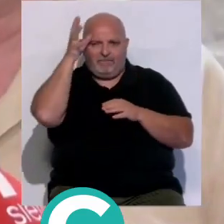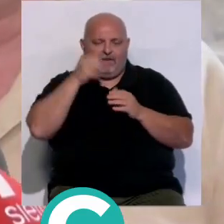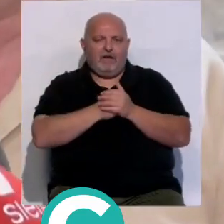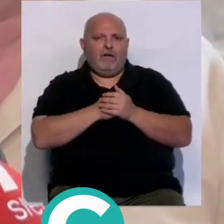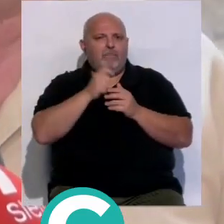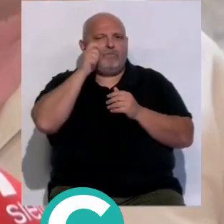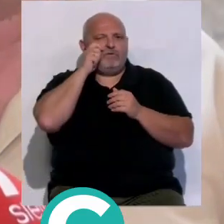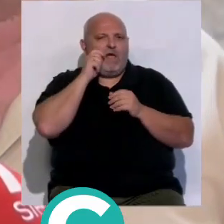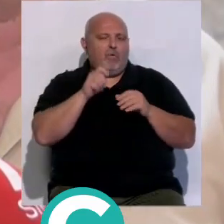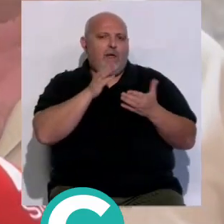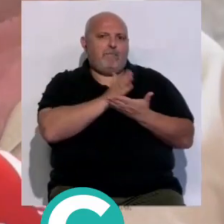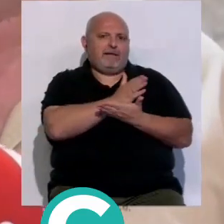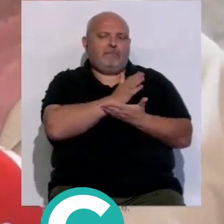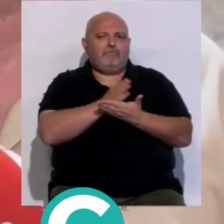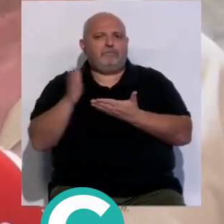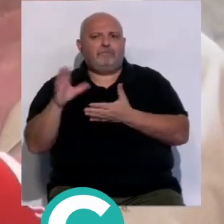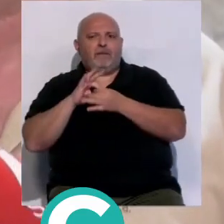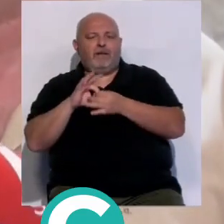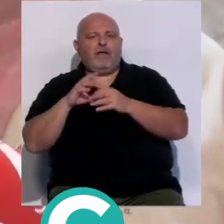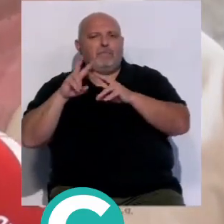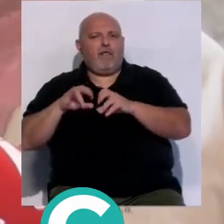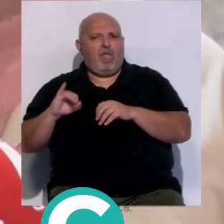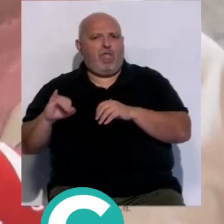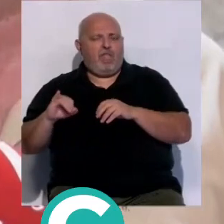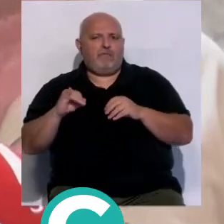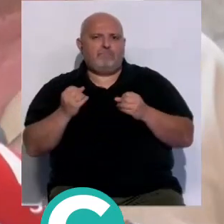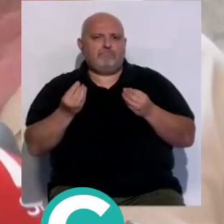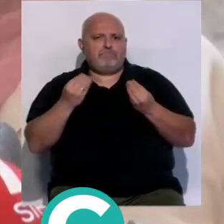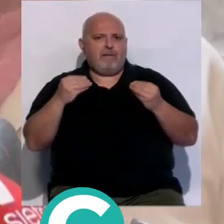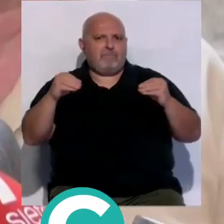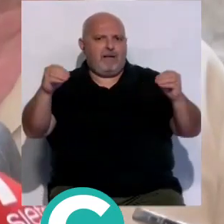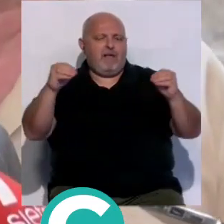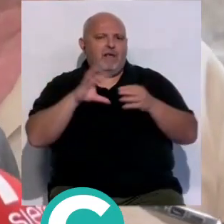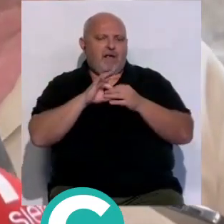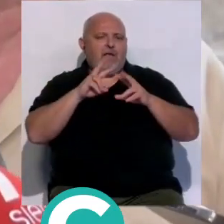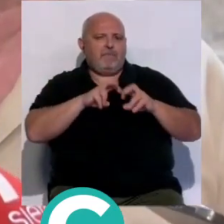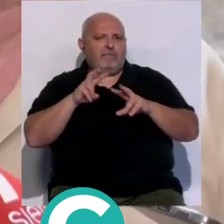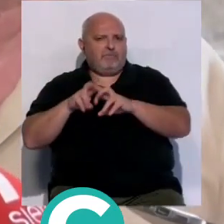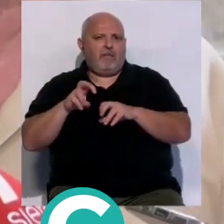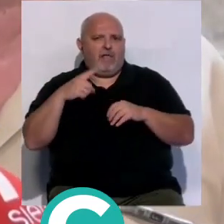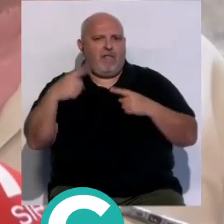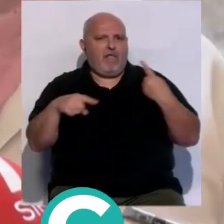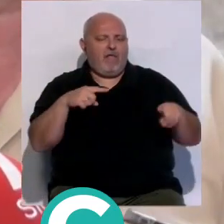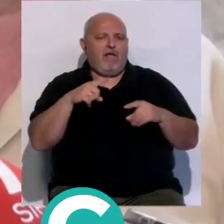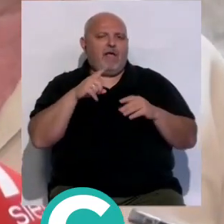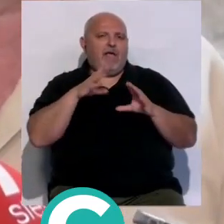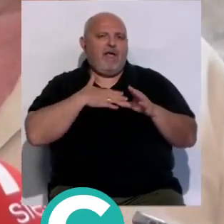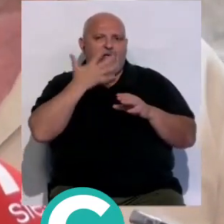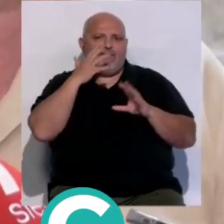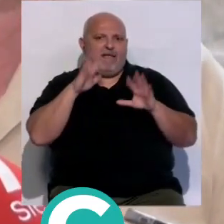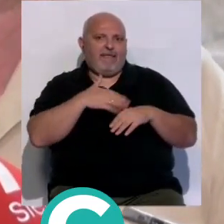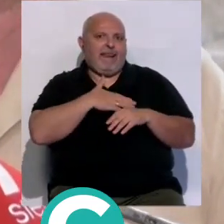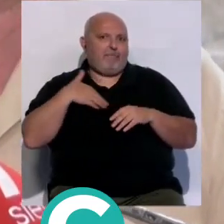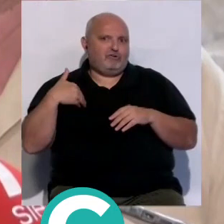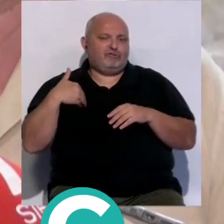museo tiene un pilar expositivo pero también tiene un pilar investigador son cada vez más tesis doctorales y más investigaciones las que se hacen sobre el carnaval de cádiz y